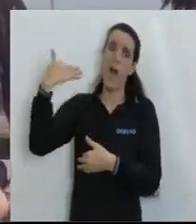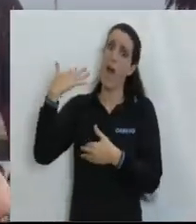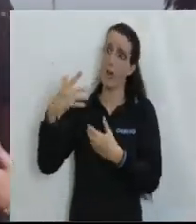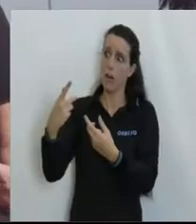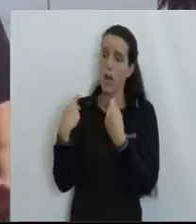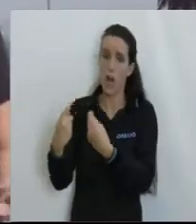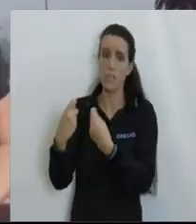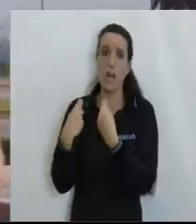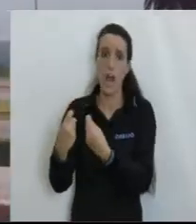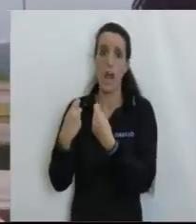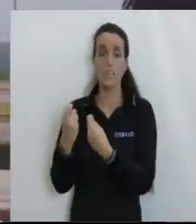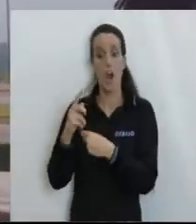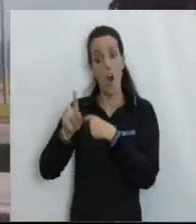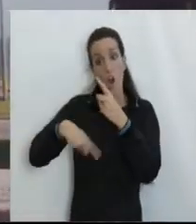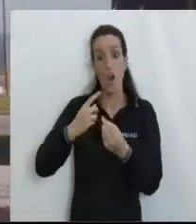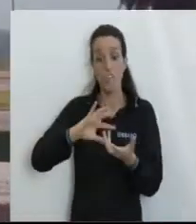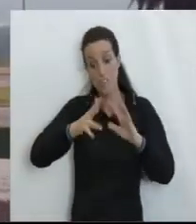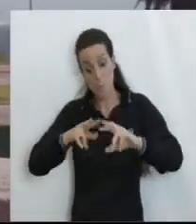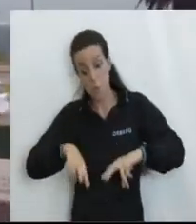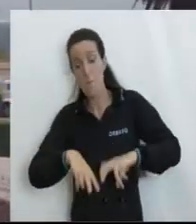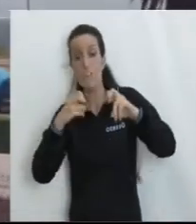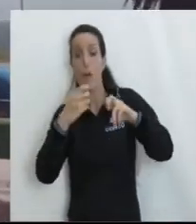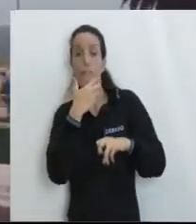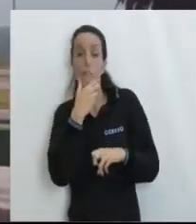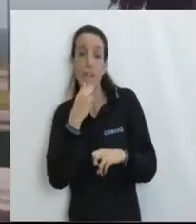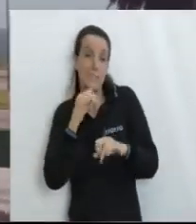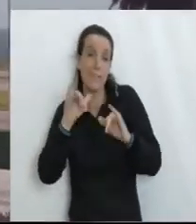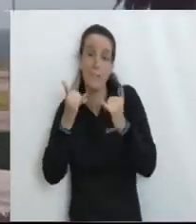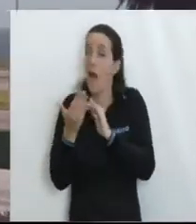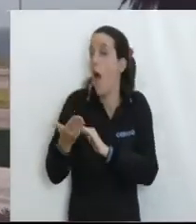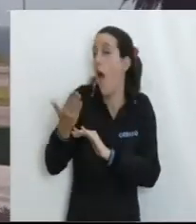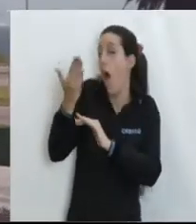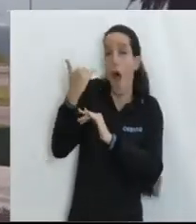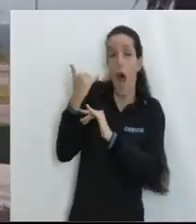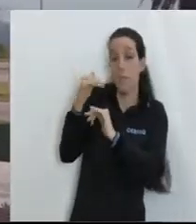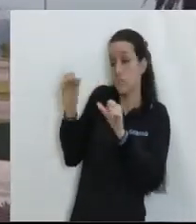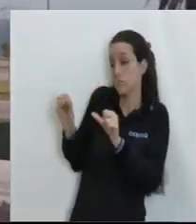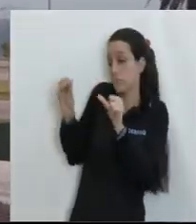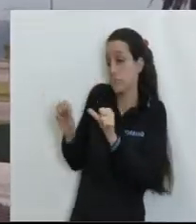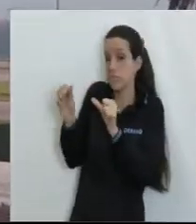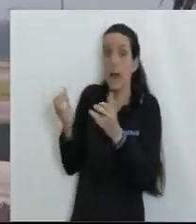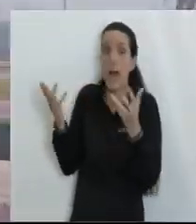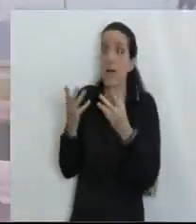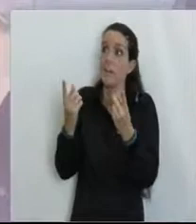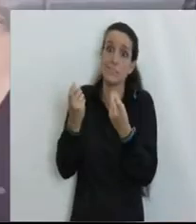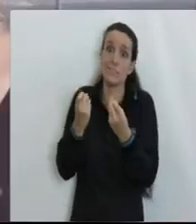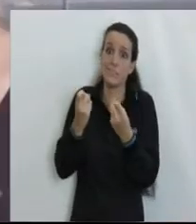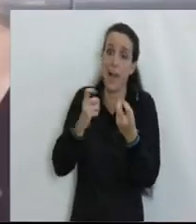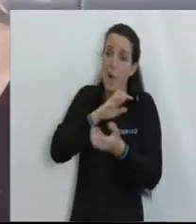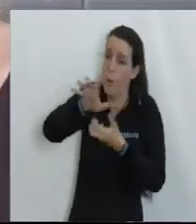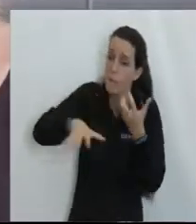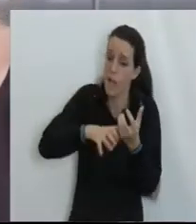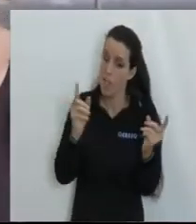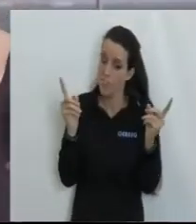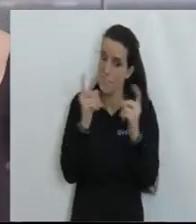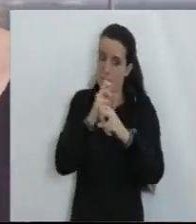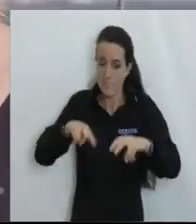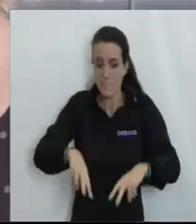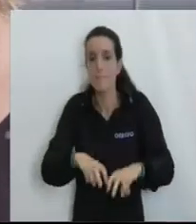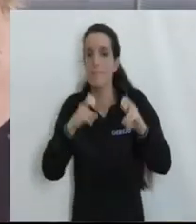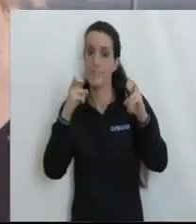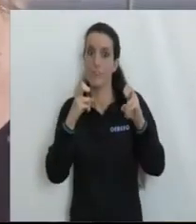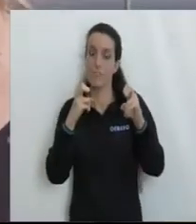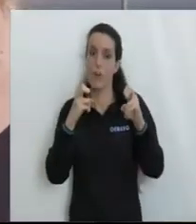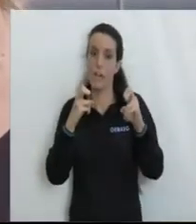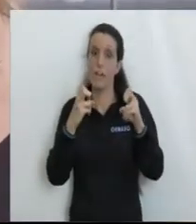yacimientos más simples Y más baratos de haber sido explotados Ya se explotaron en el pasado Y ahora están quedando los más complejos Traduciéndose